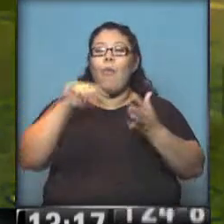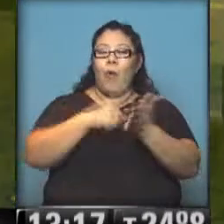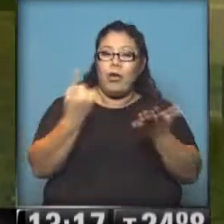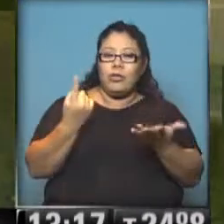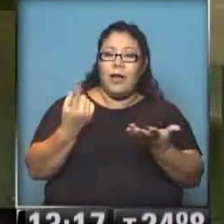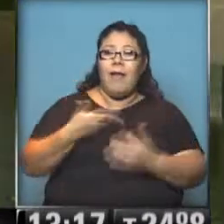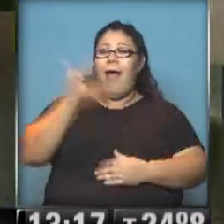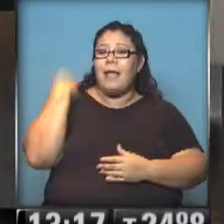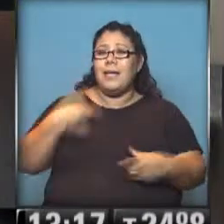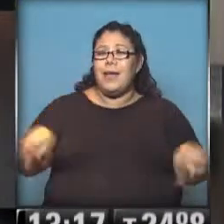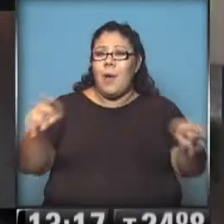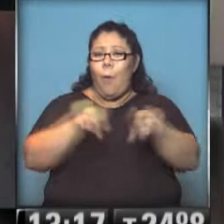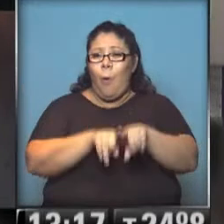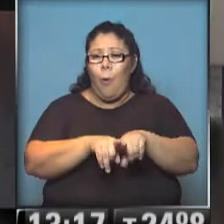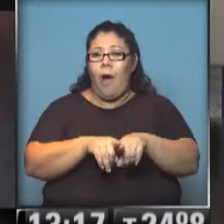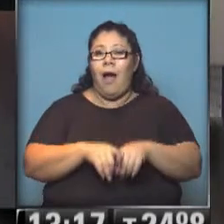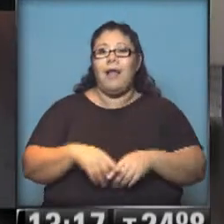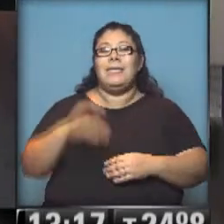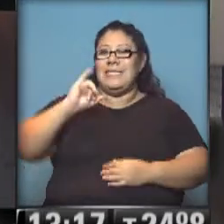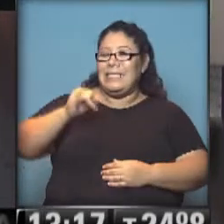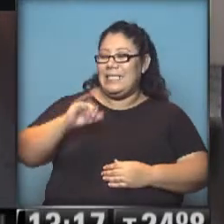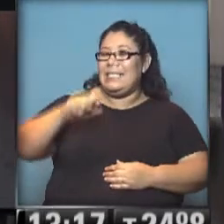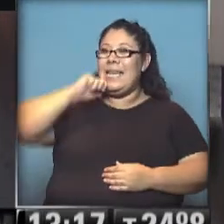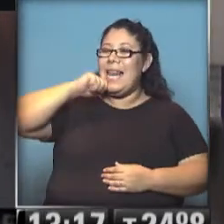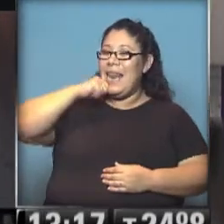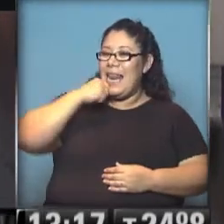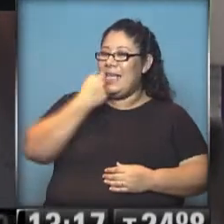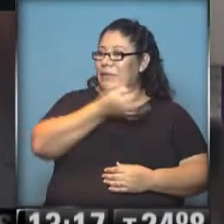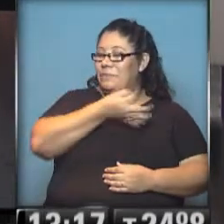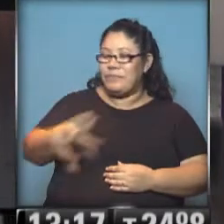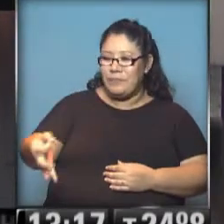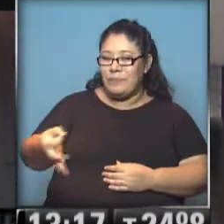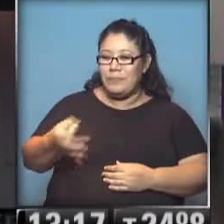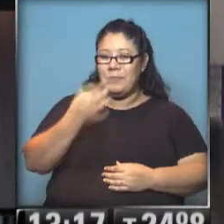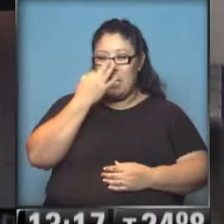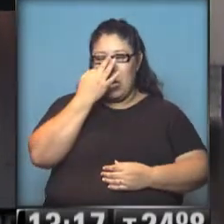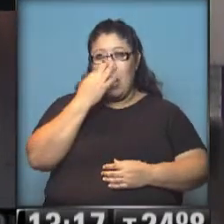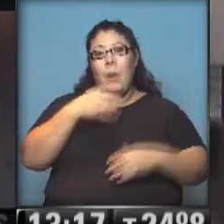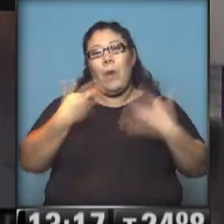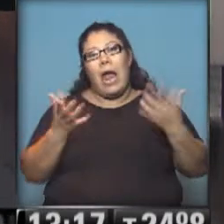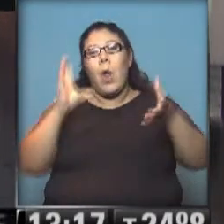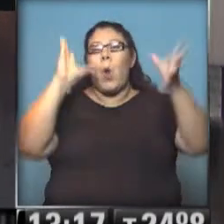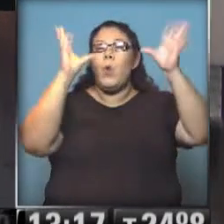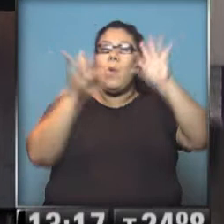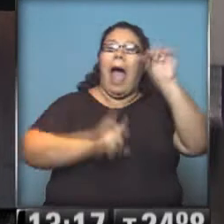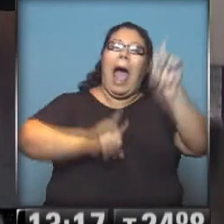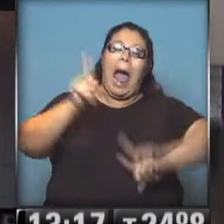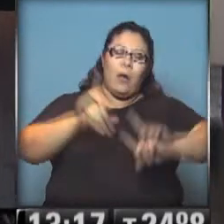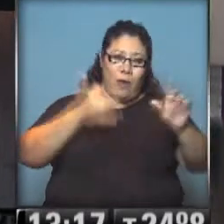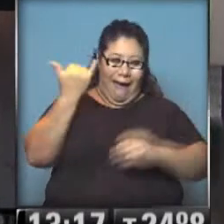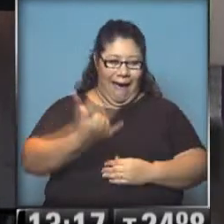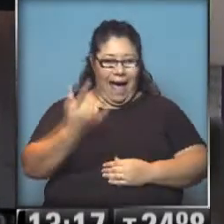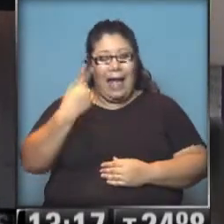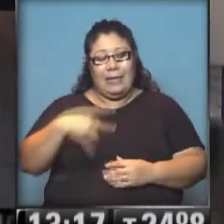que ayer, un día celeste. ¿Cómo seguimos? ¿Cómo andás? Qué qué lindo, verdaderamente. Bueno, algunas nubecitas hay, no lo voy a negar.